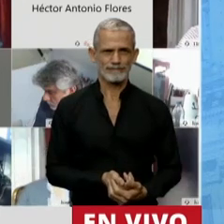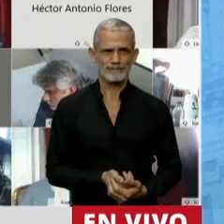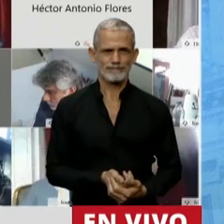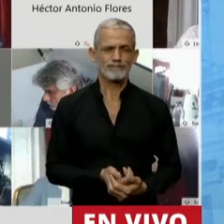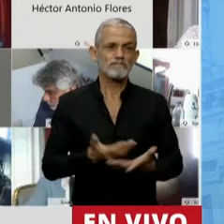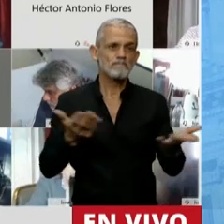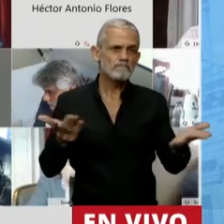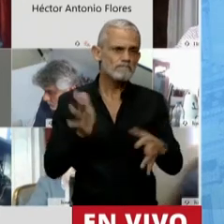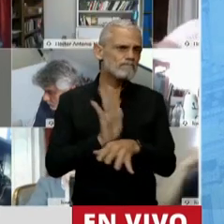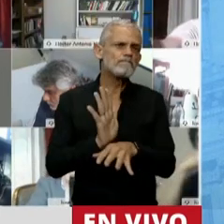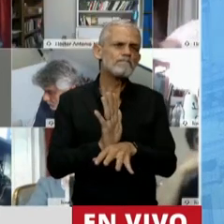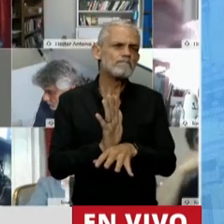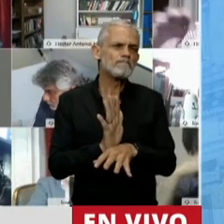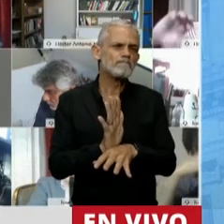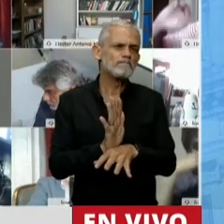Es decir,